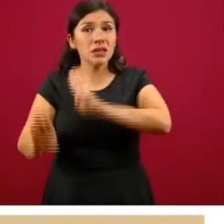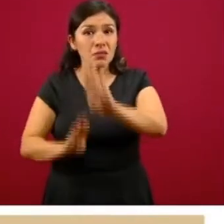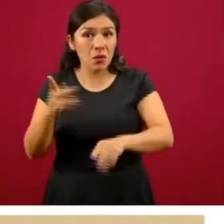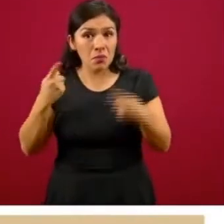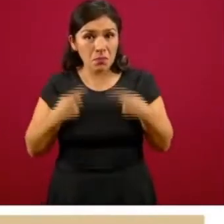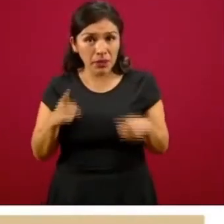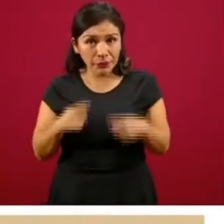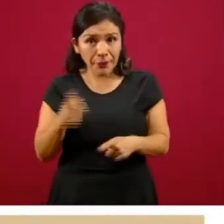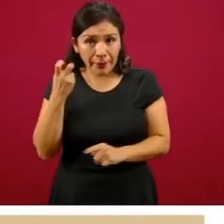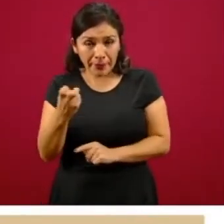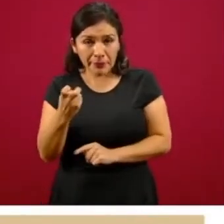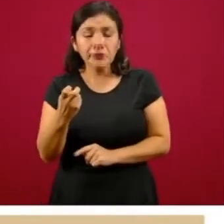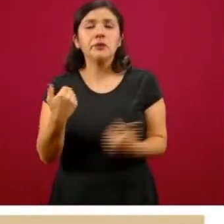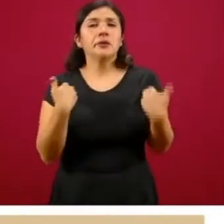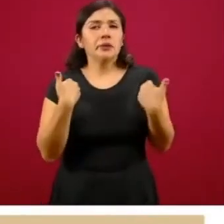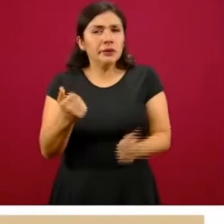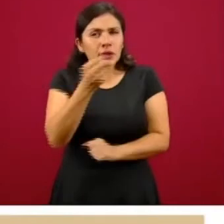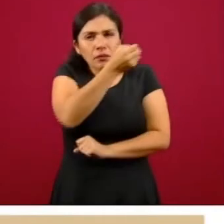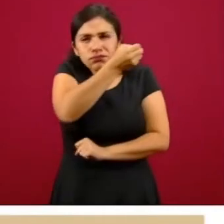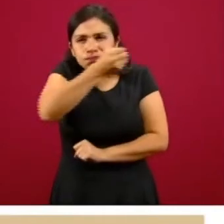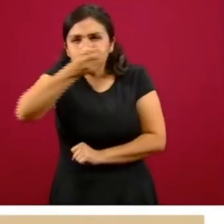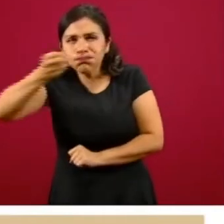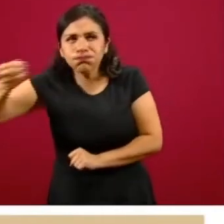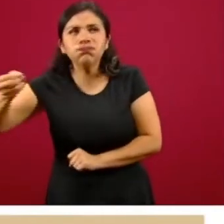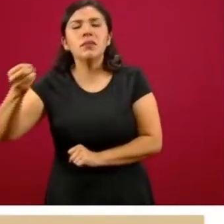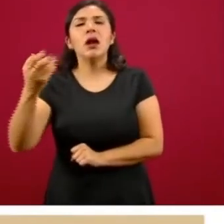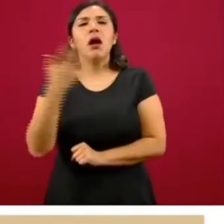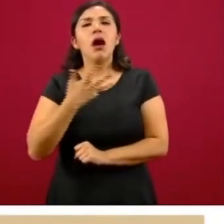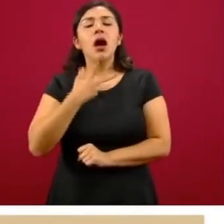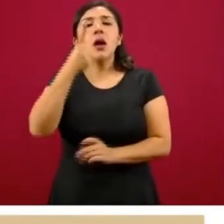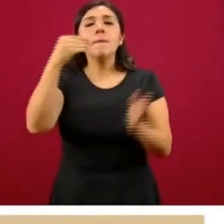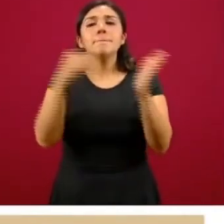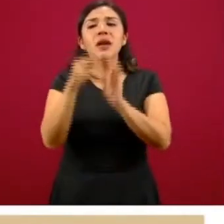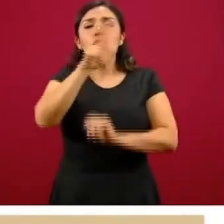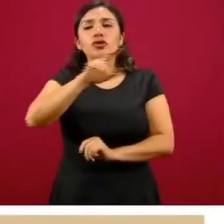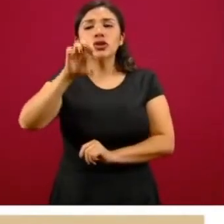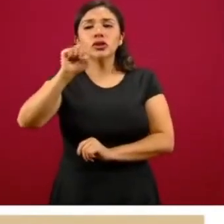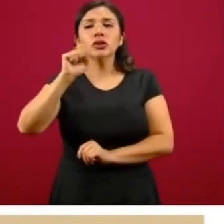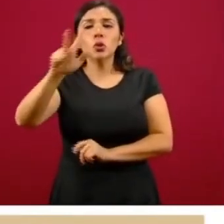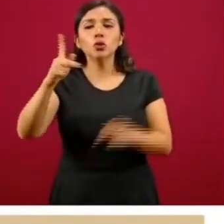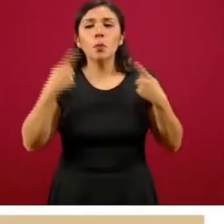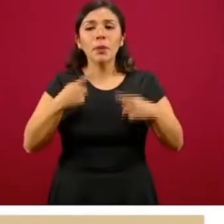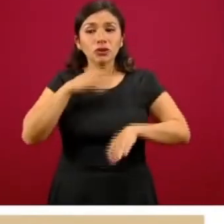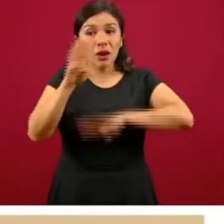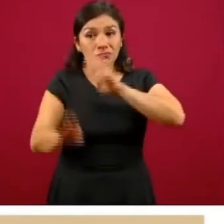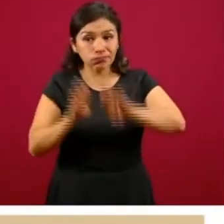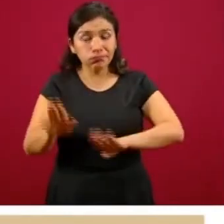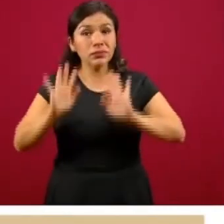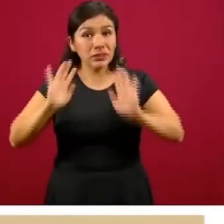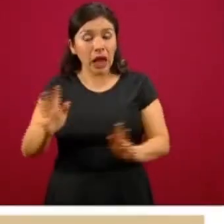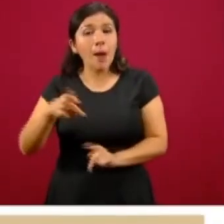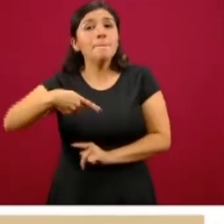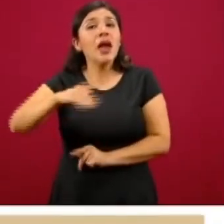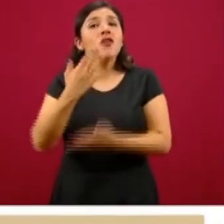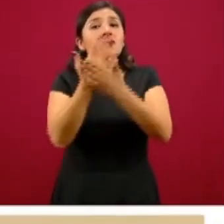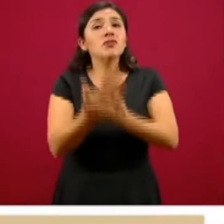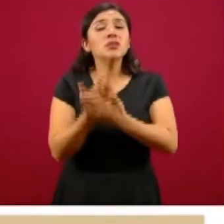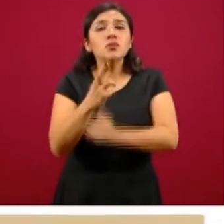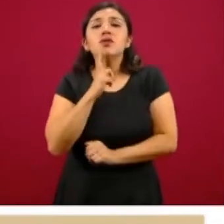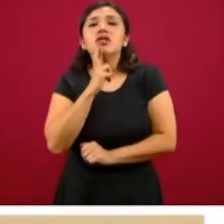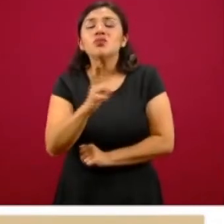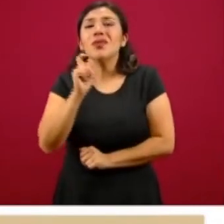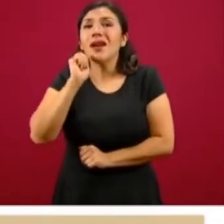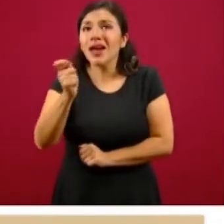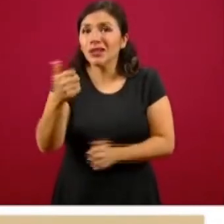deceso. Aquí podemos ver también a su vez las mil 868 defunciones que están esperando un resultado de